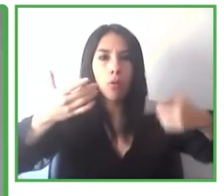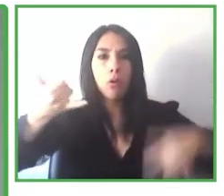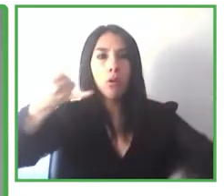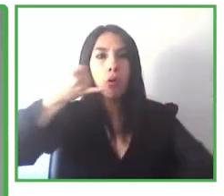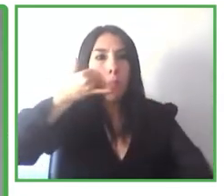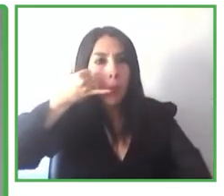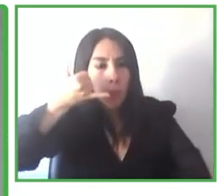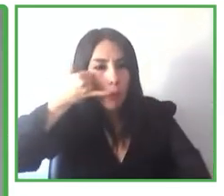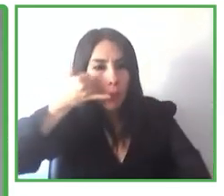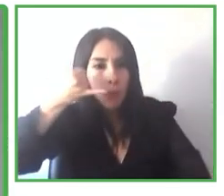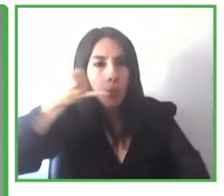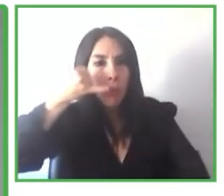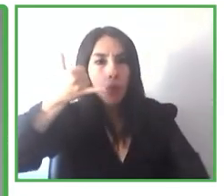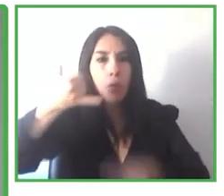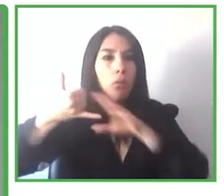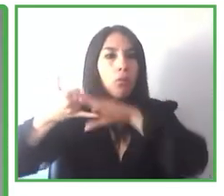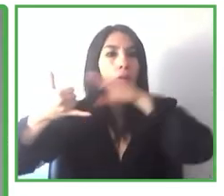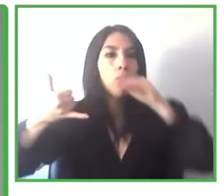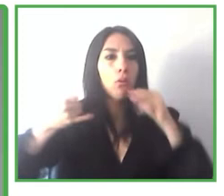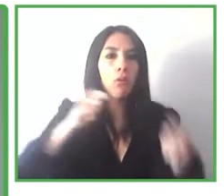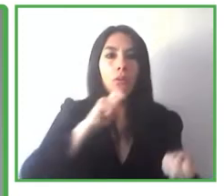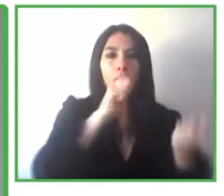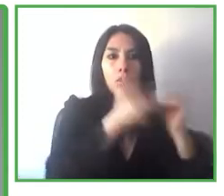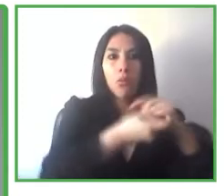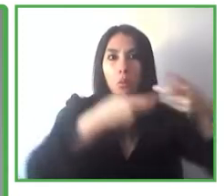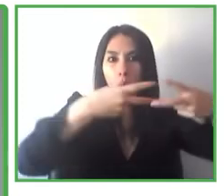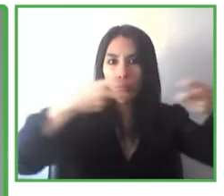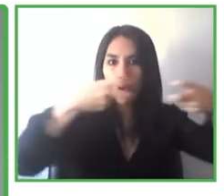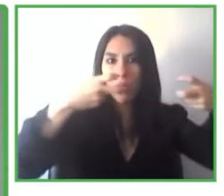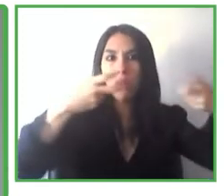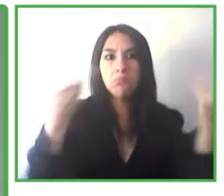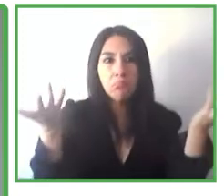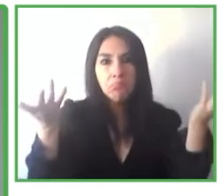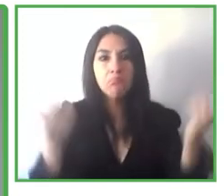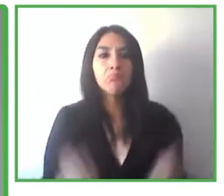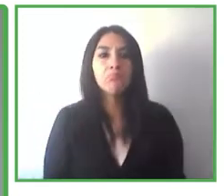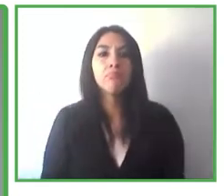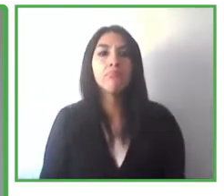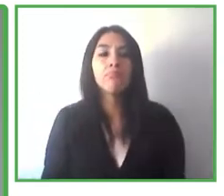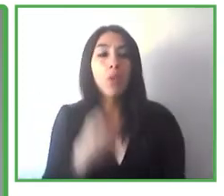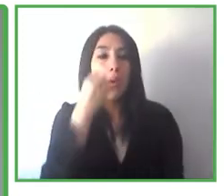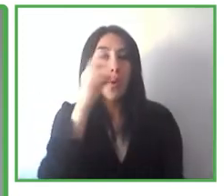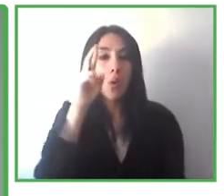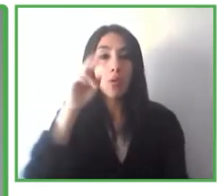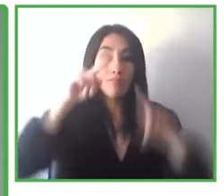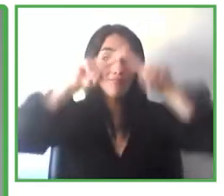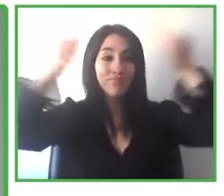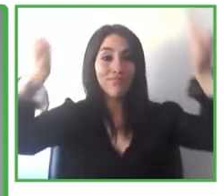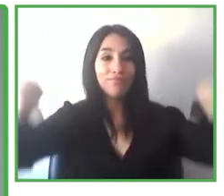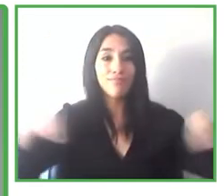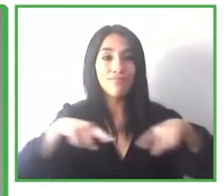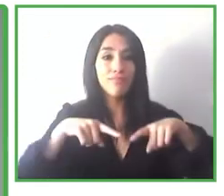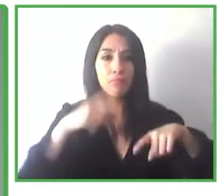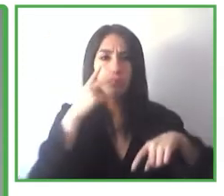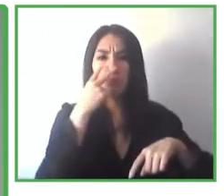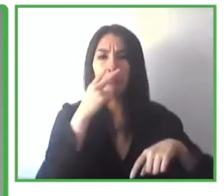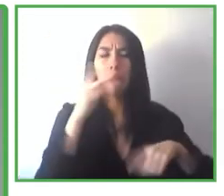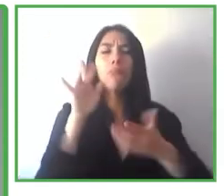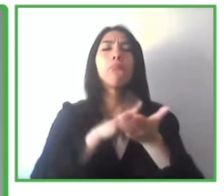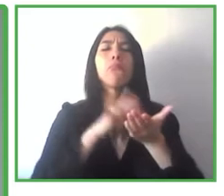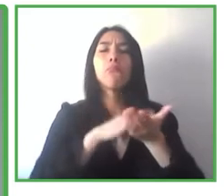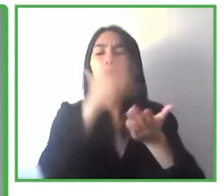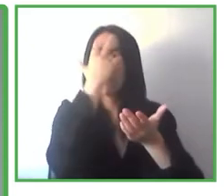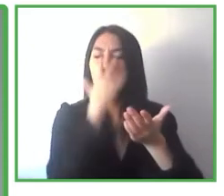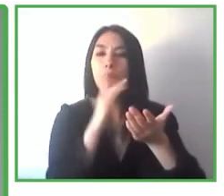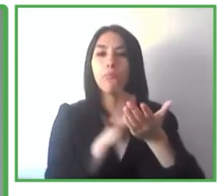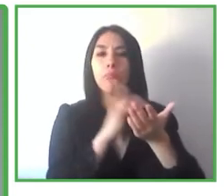y por ejemplo pues a lo mejor sistemas táctiles también o seguimiento del iris, del movimiento del iris,